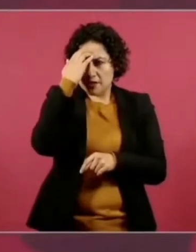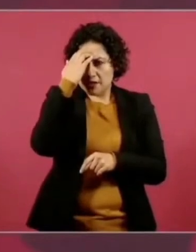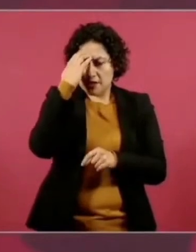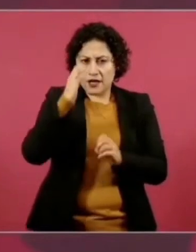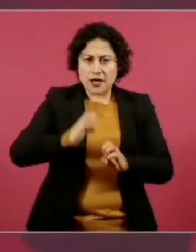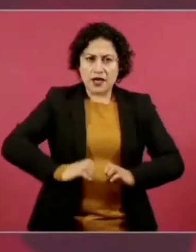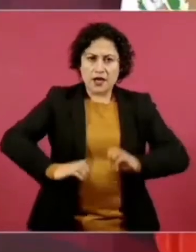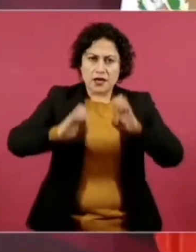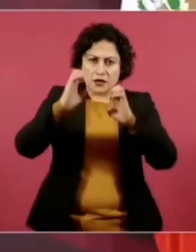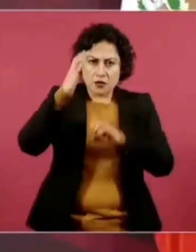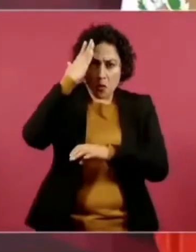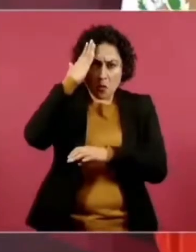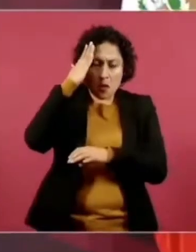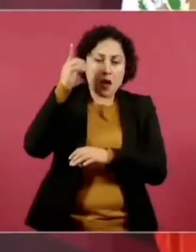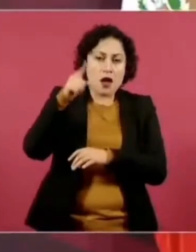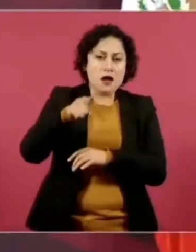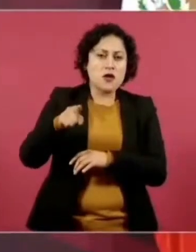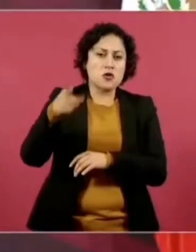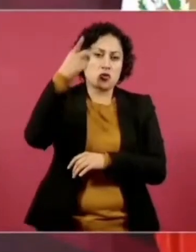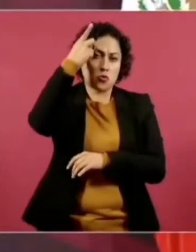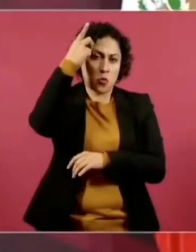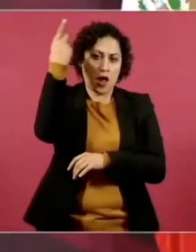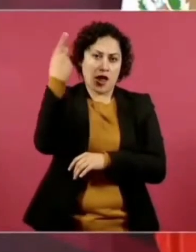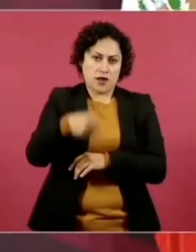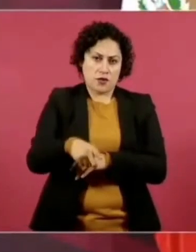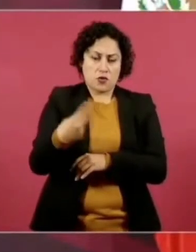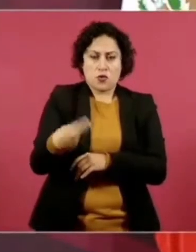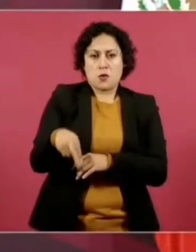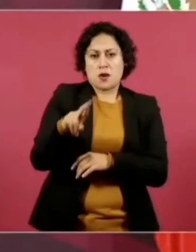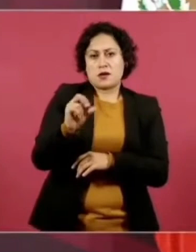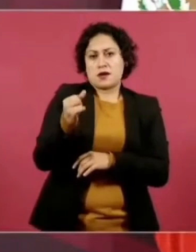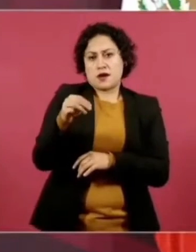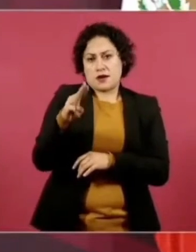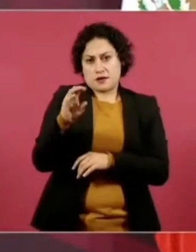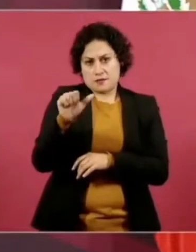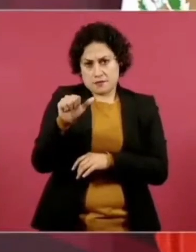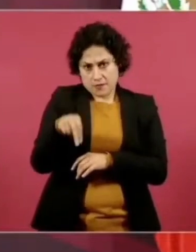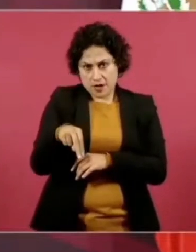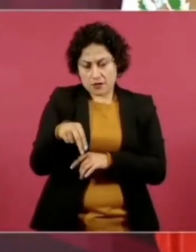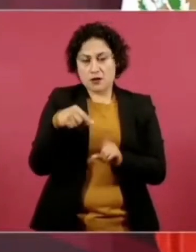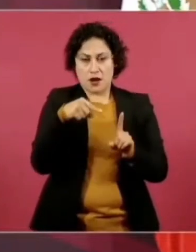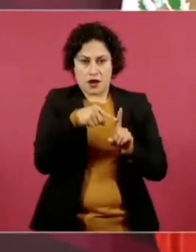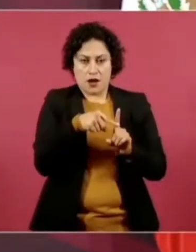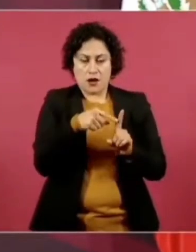Rayman, judío,